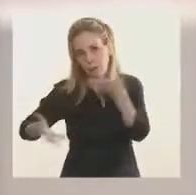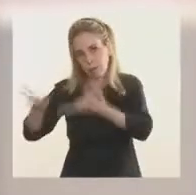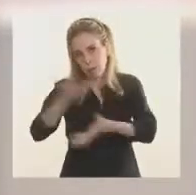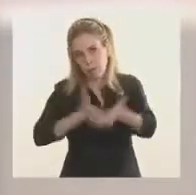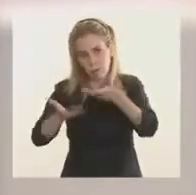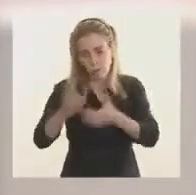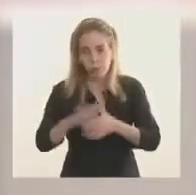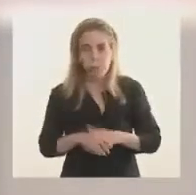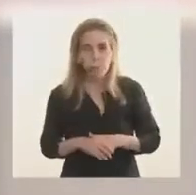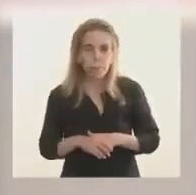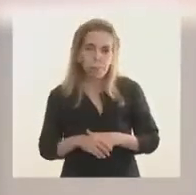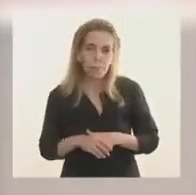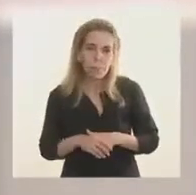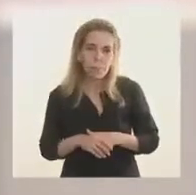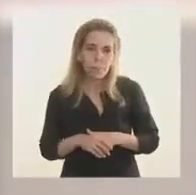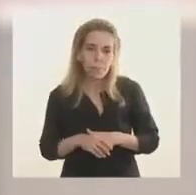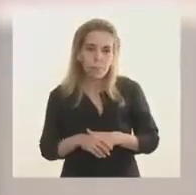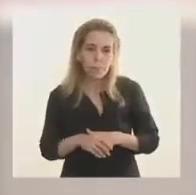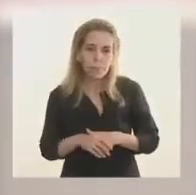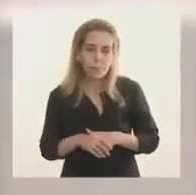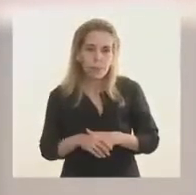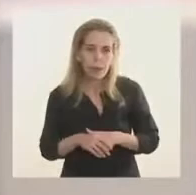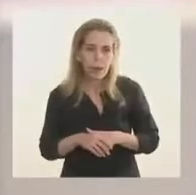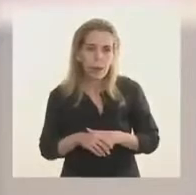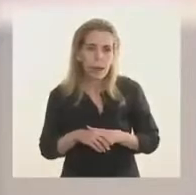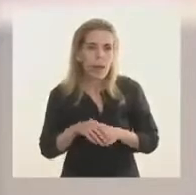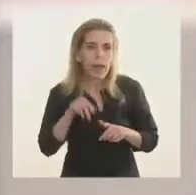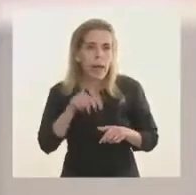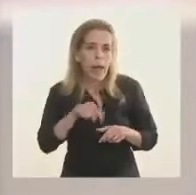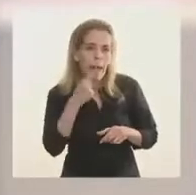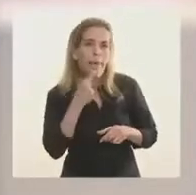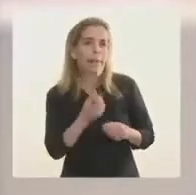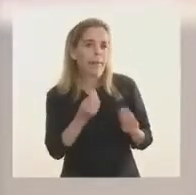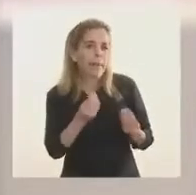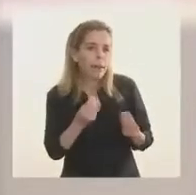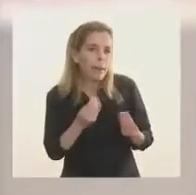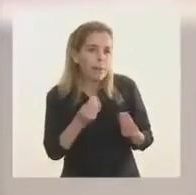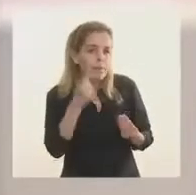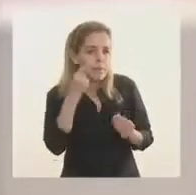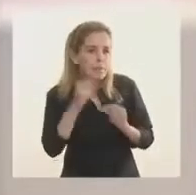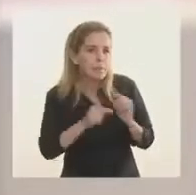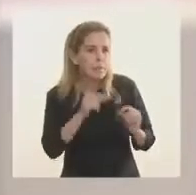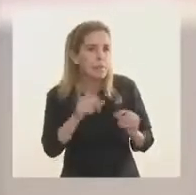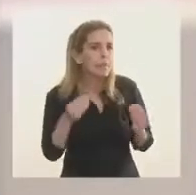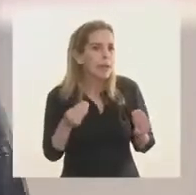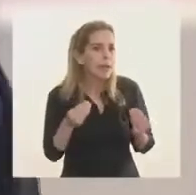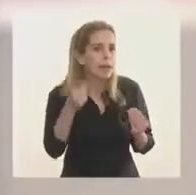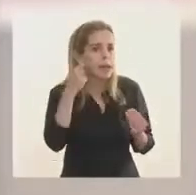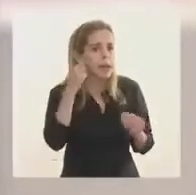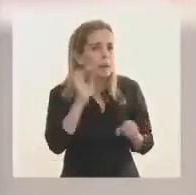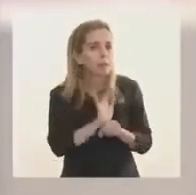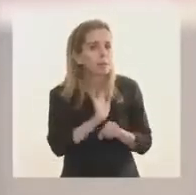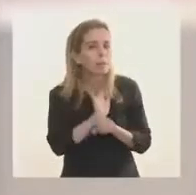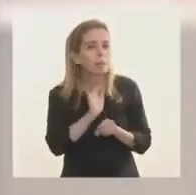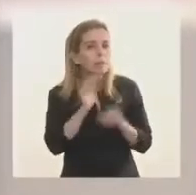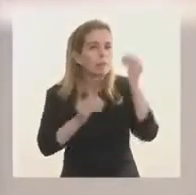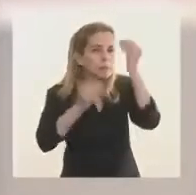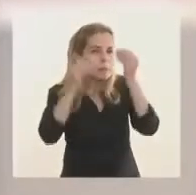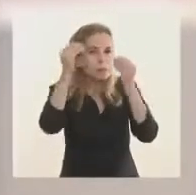que estamos claramente notando es esta preocupación del momento